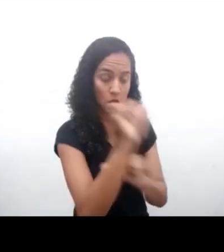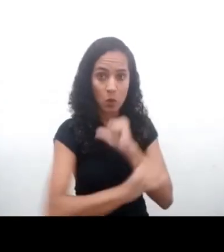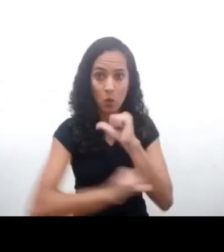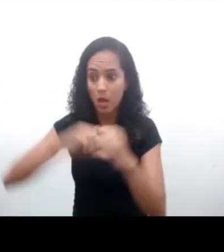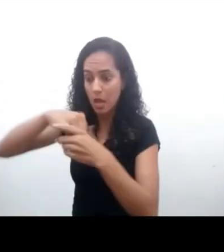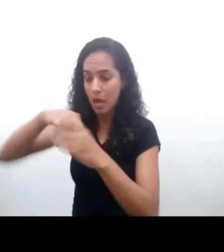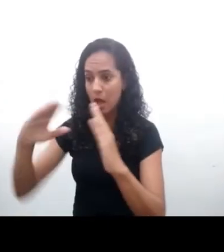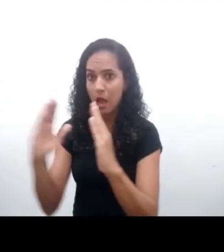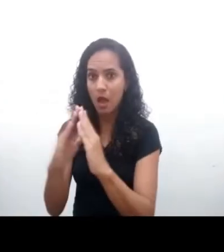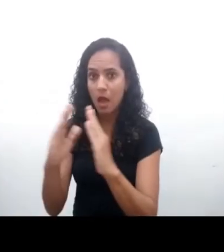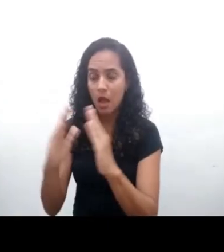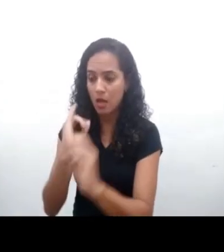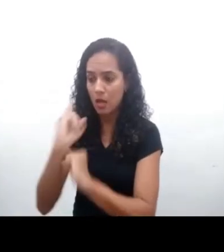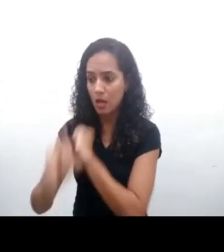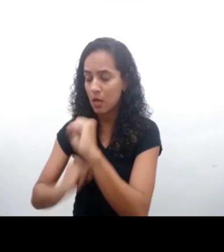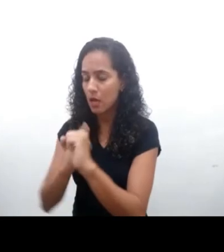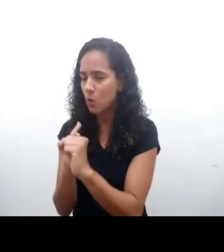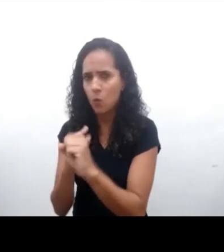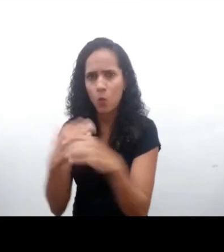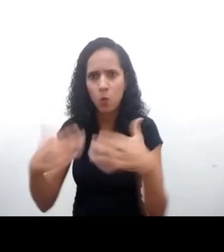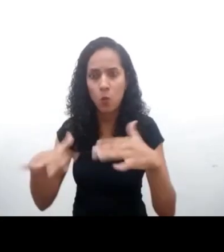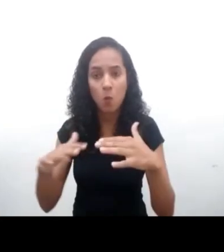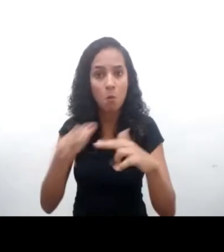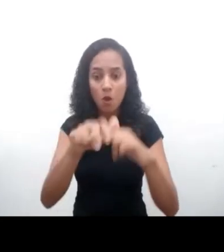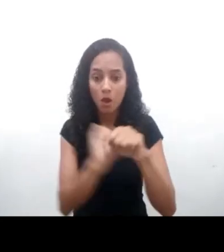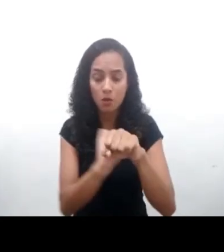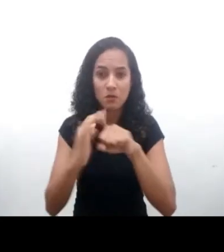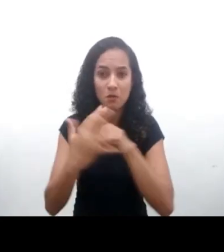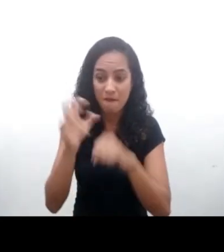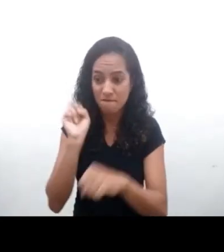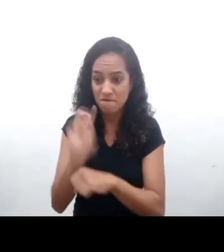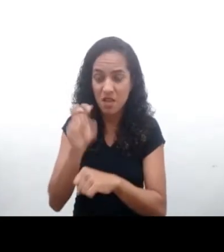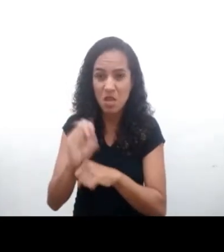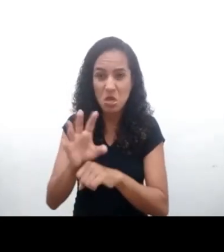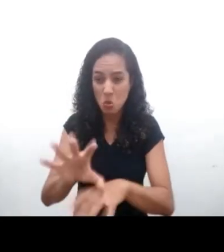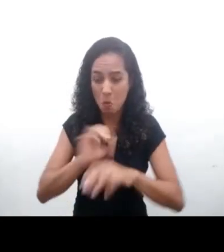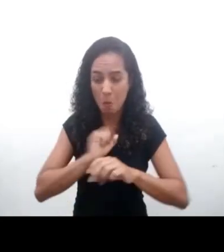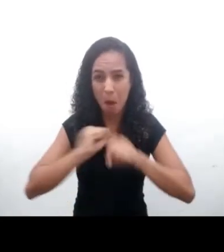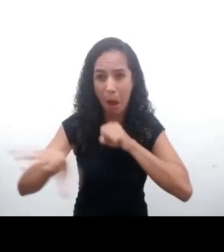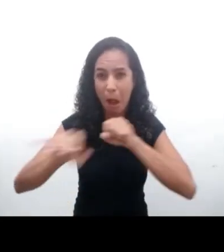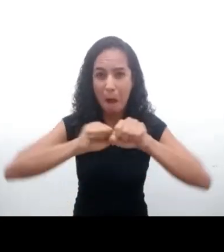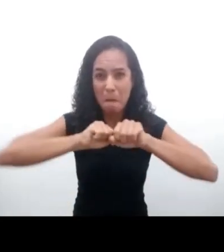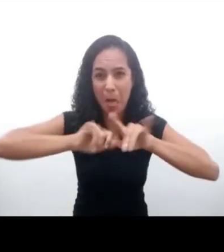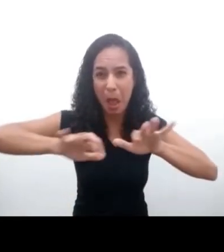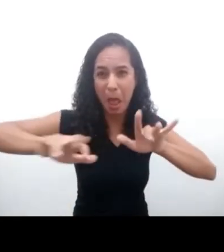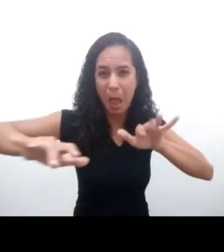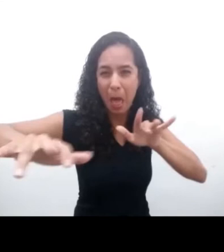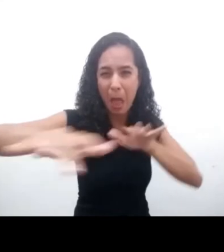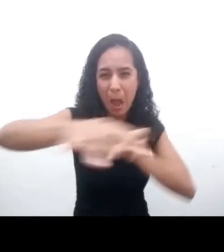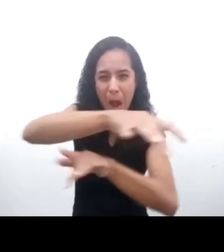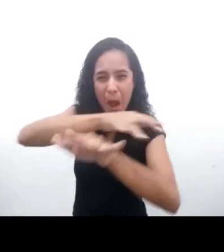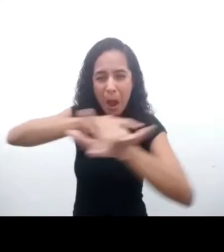pandemia. Un virus muy contagioso empezó a transmitirse por todas partes y tuvimos que cambiar los lápiz por teclados y los cuadernos por computadoras.